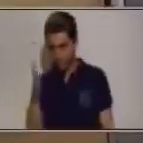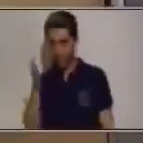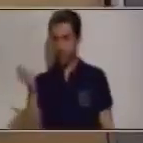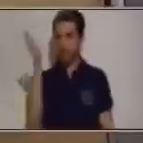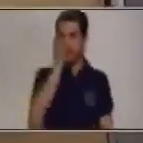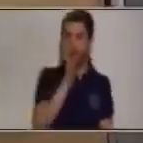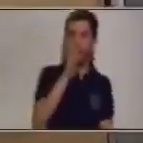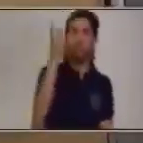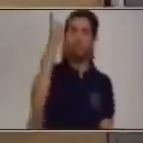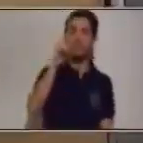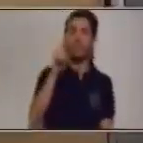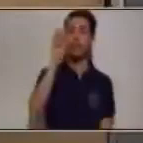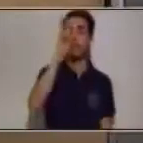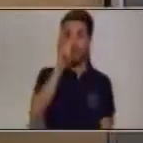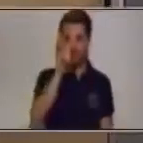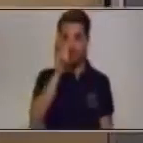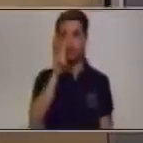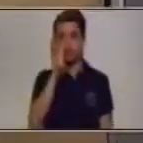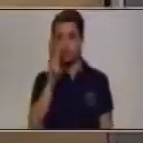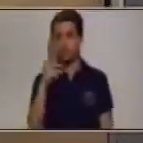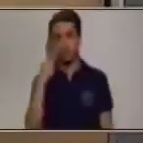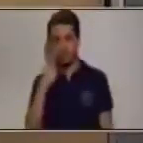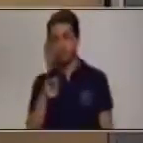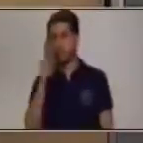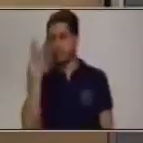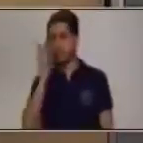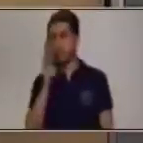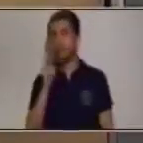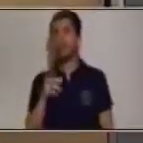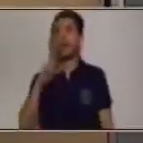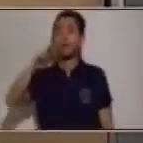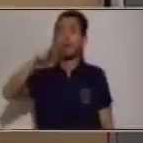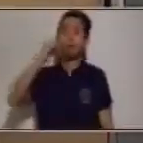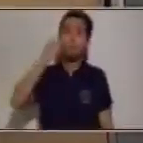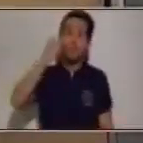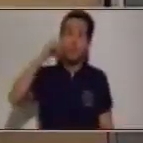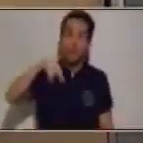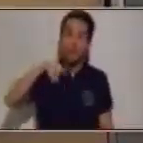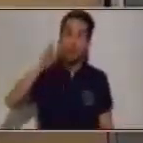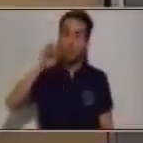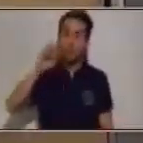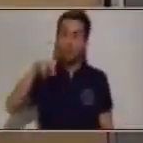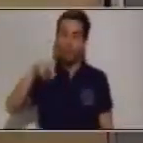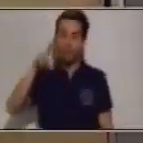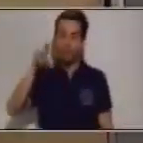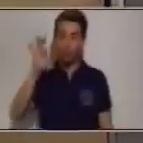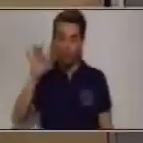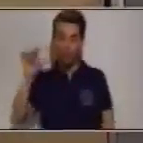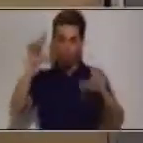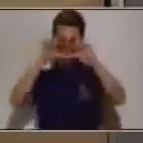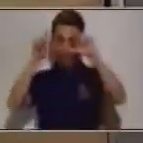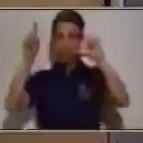anteriormente, el minuendo tiene que ser mayor que el sustraendo y en este caso